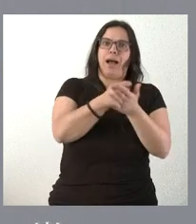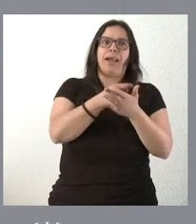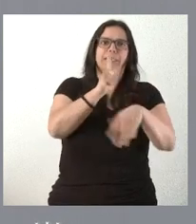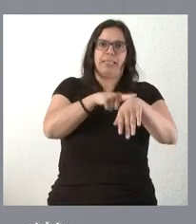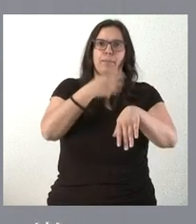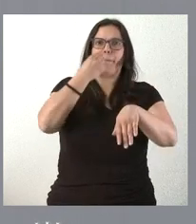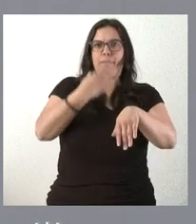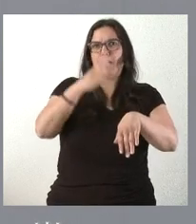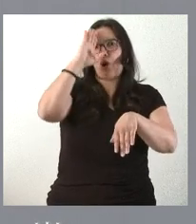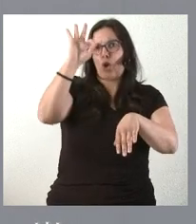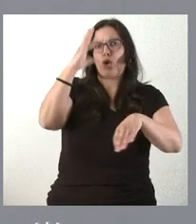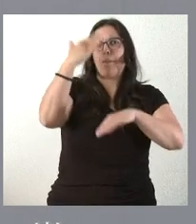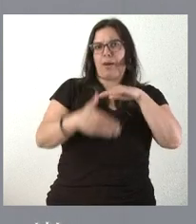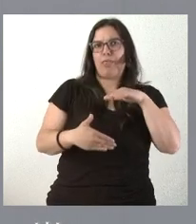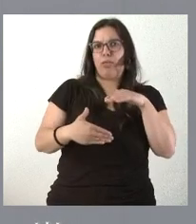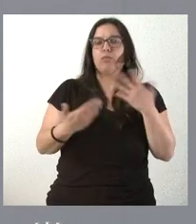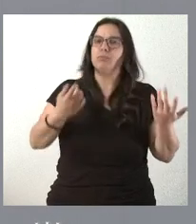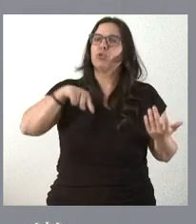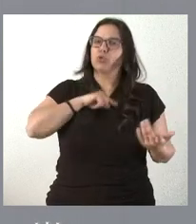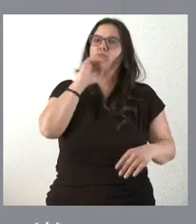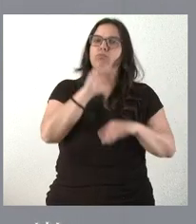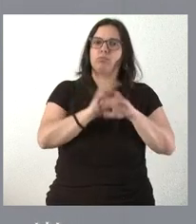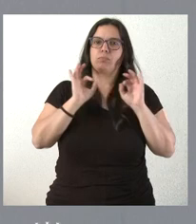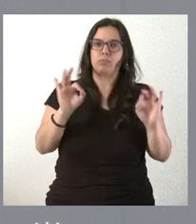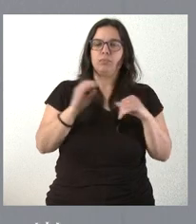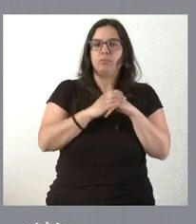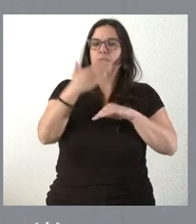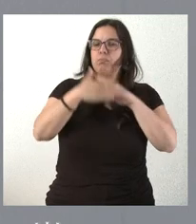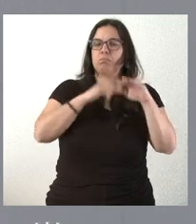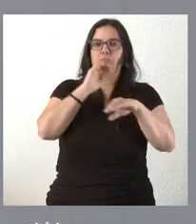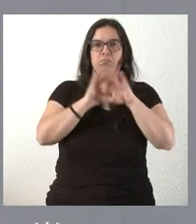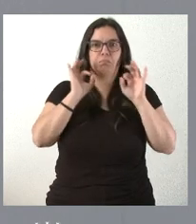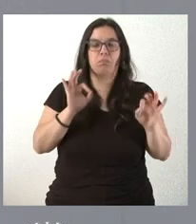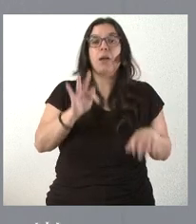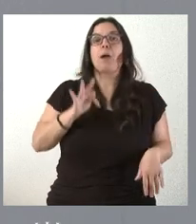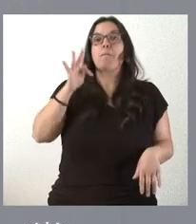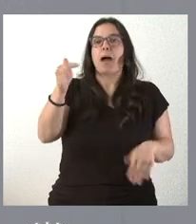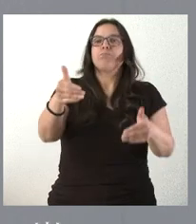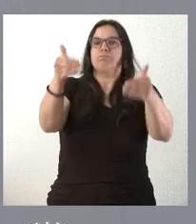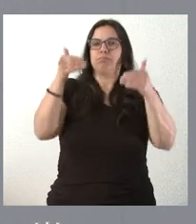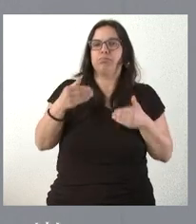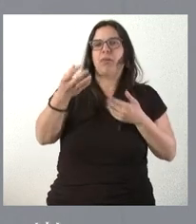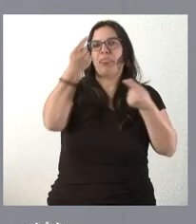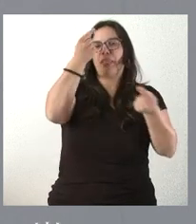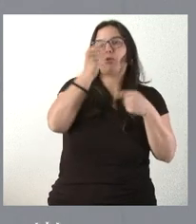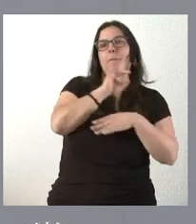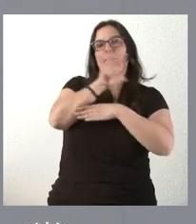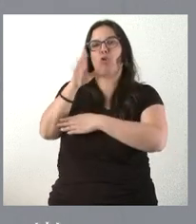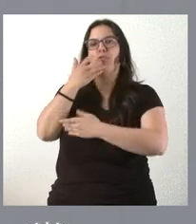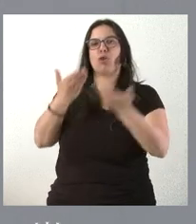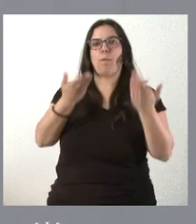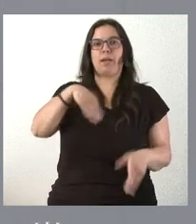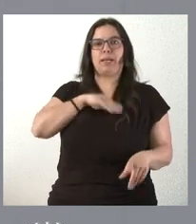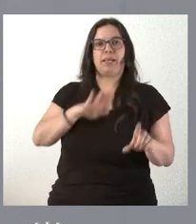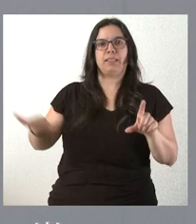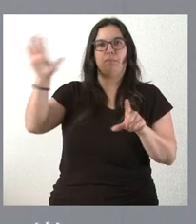tiempo y en plazo. Y eso es lo que hacemos en Castilla y León, no solamente hacerlo en tiempo y en plazo, sino con unos datos claramente mejores que los del conjunto de las